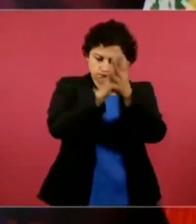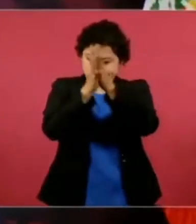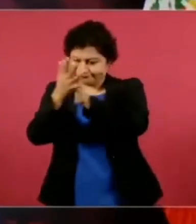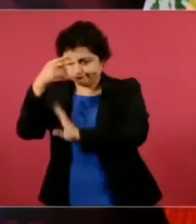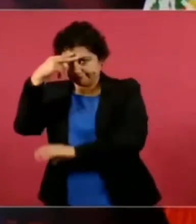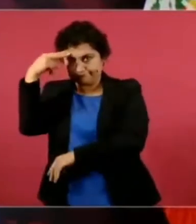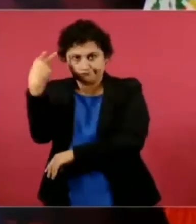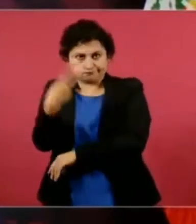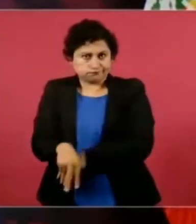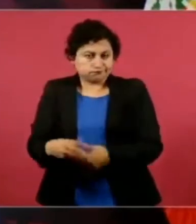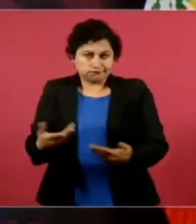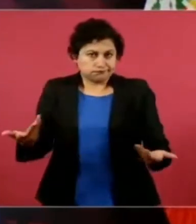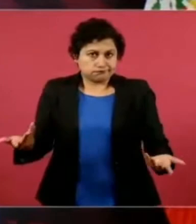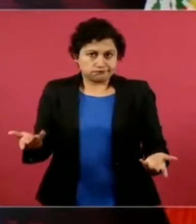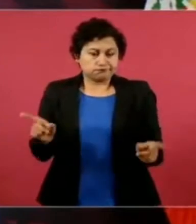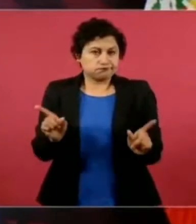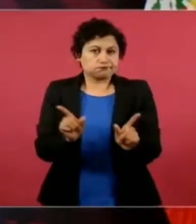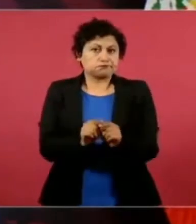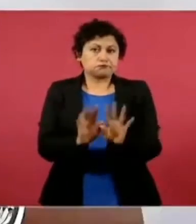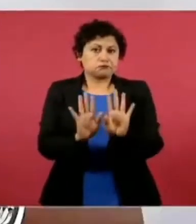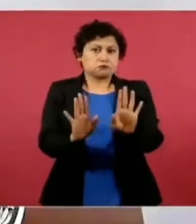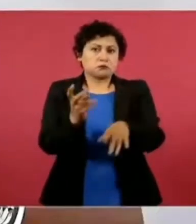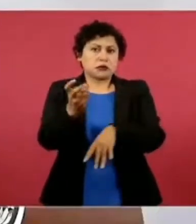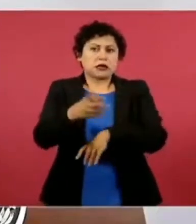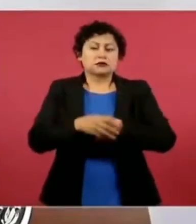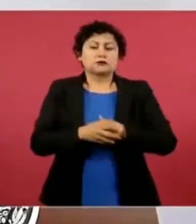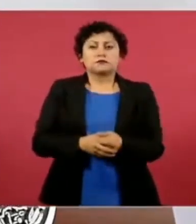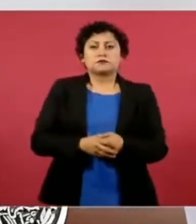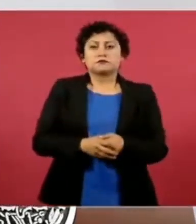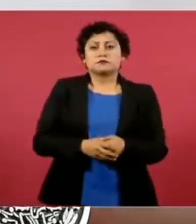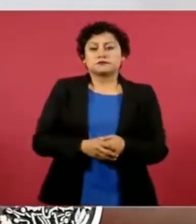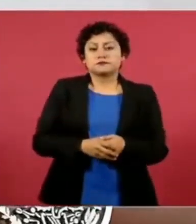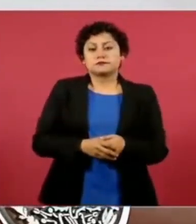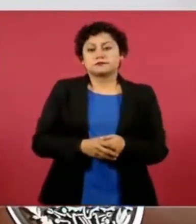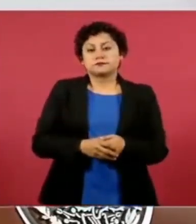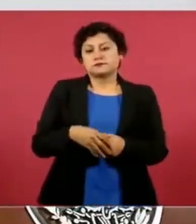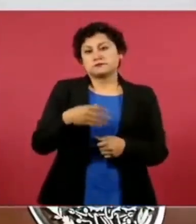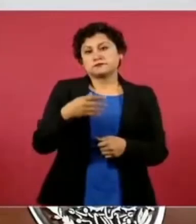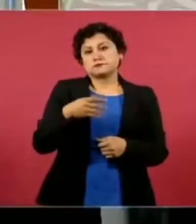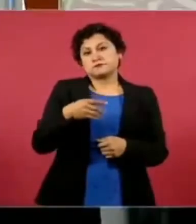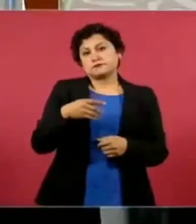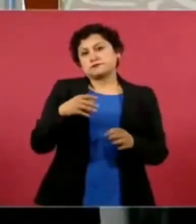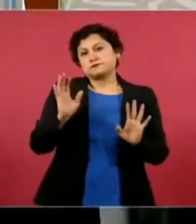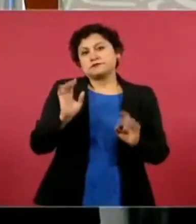ya. No, pero yo voy a ayudar,